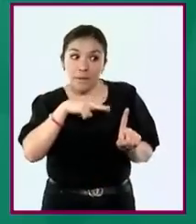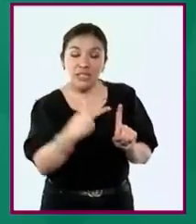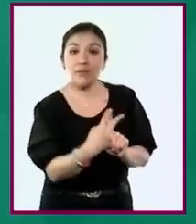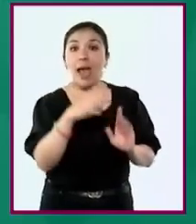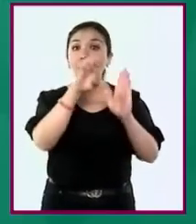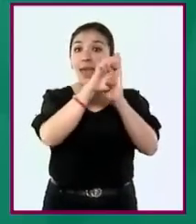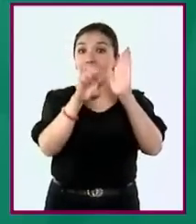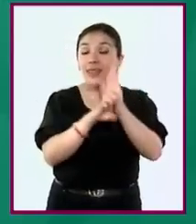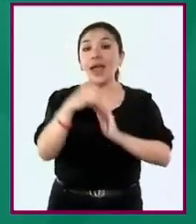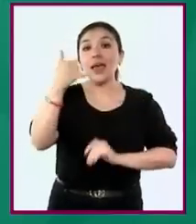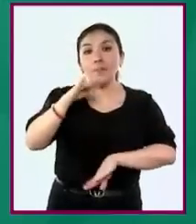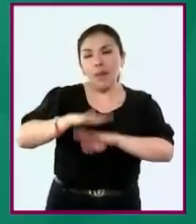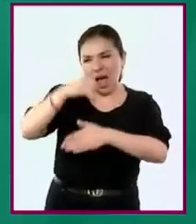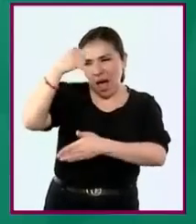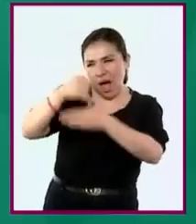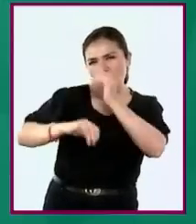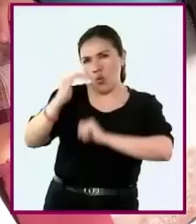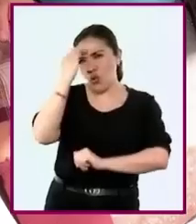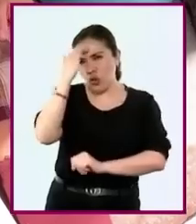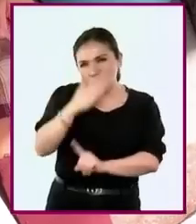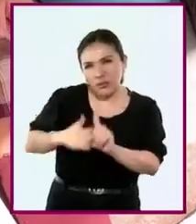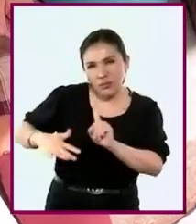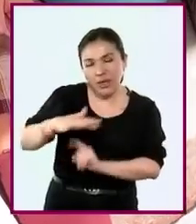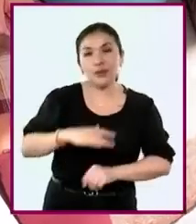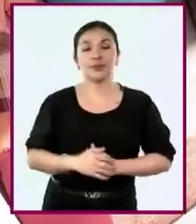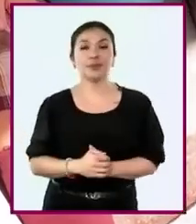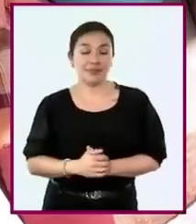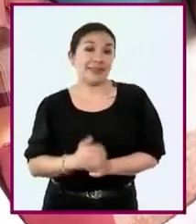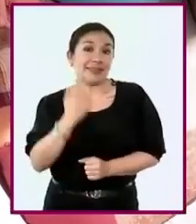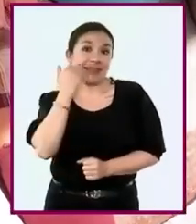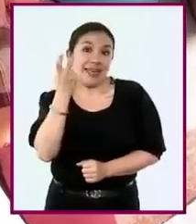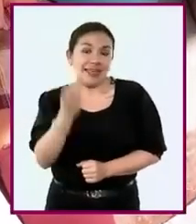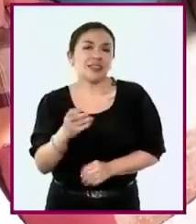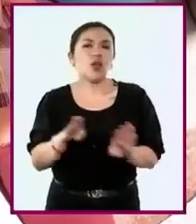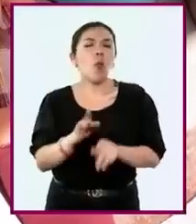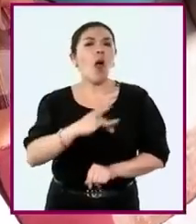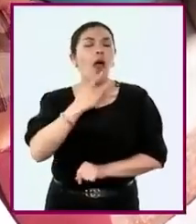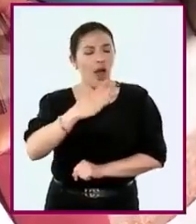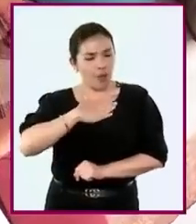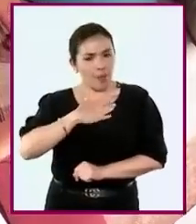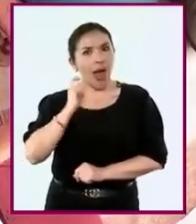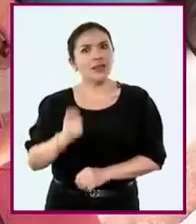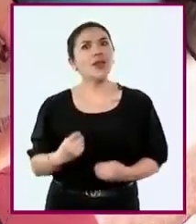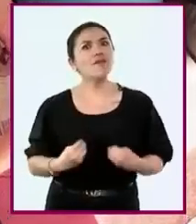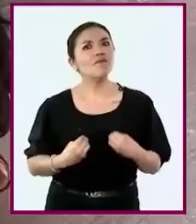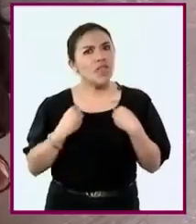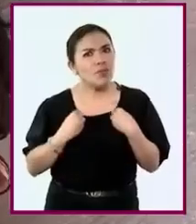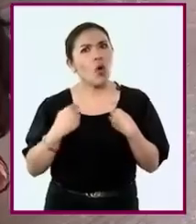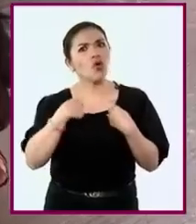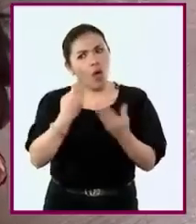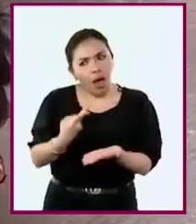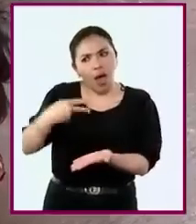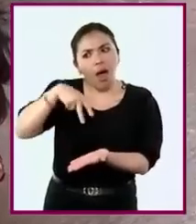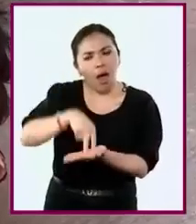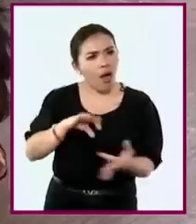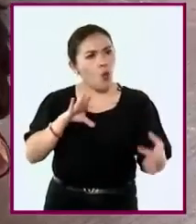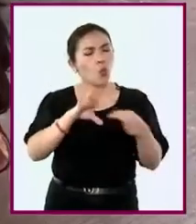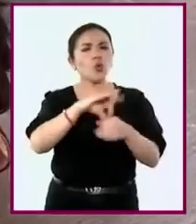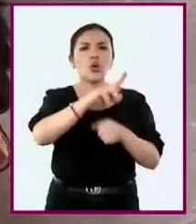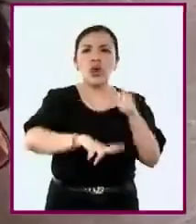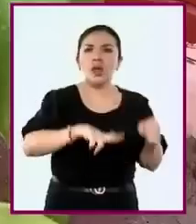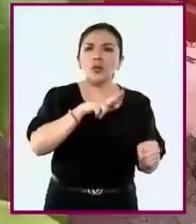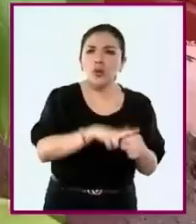ética y de conocimiento del medio. Se espera que se reconozcan como seres vivos, que son parte de la